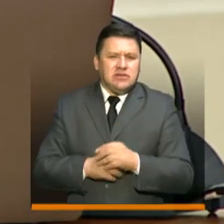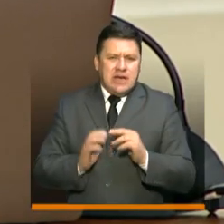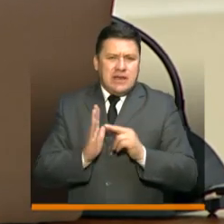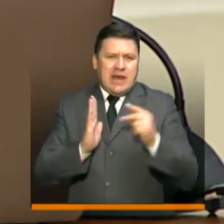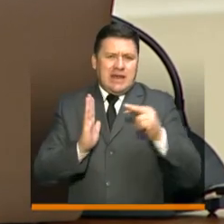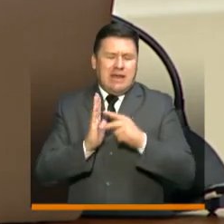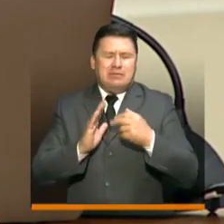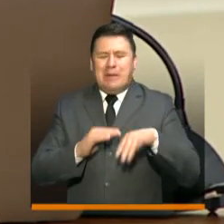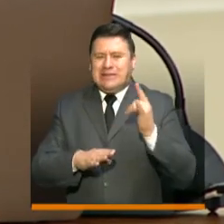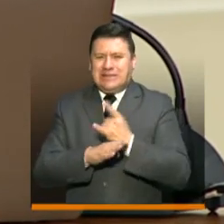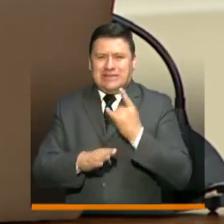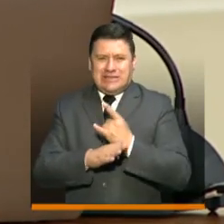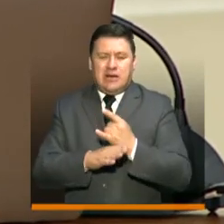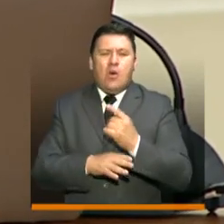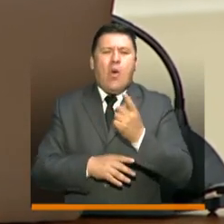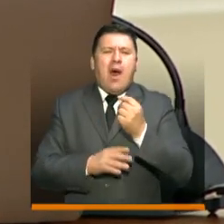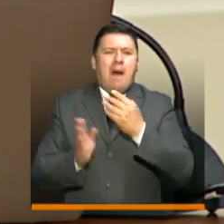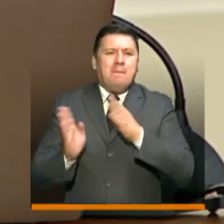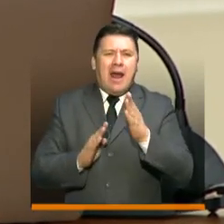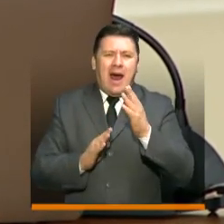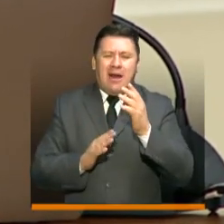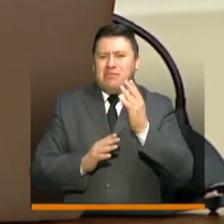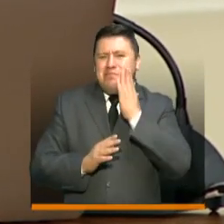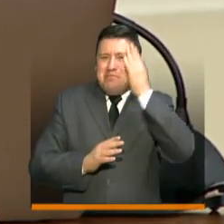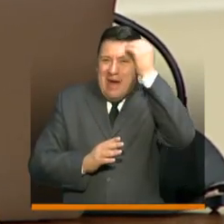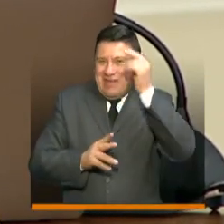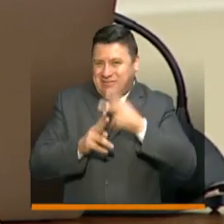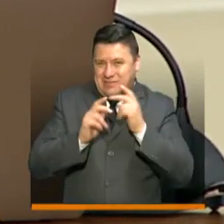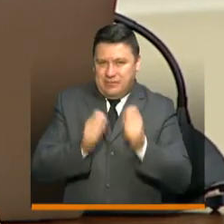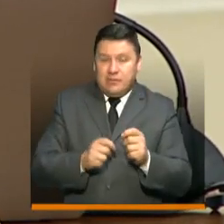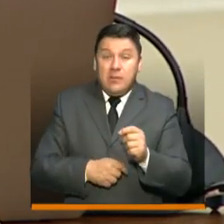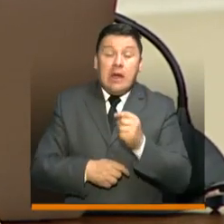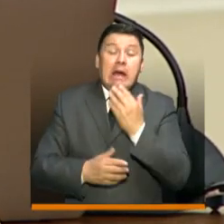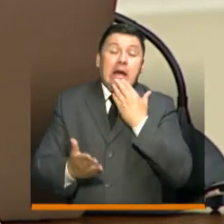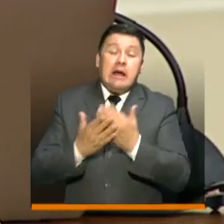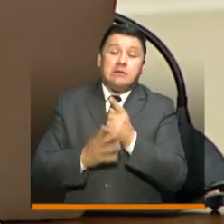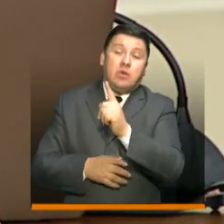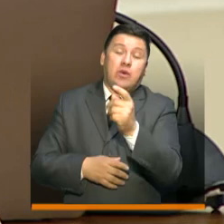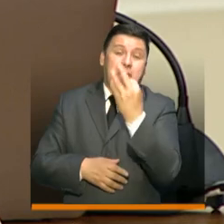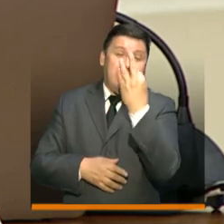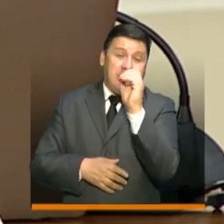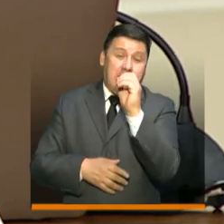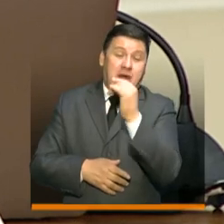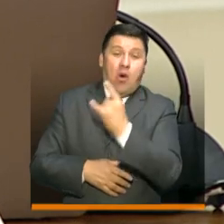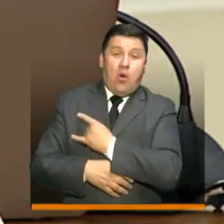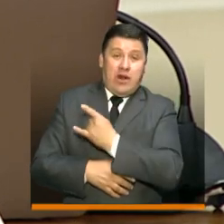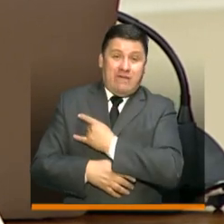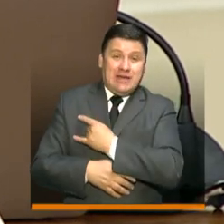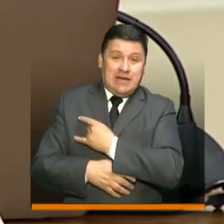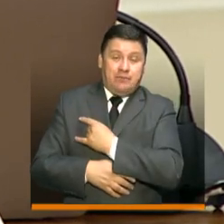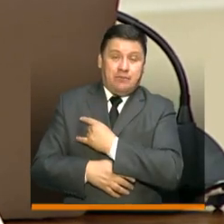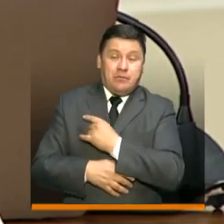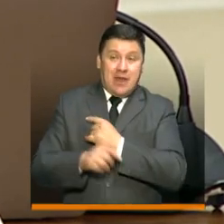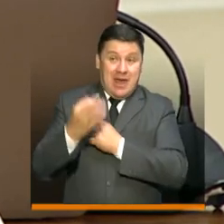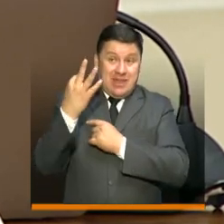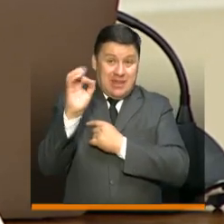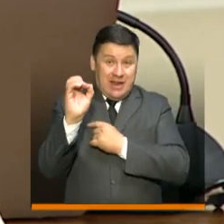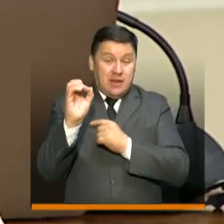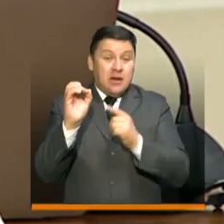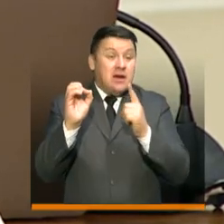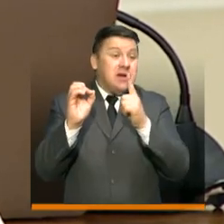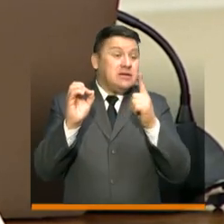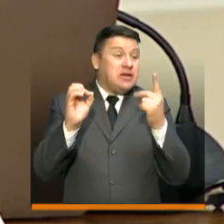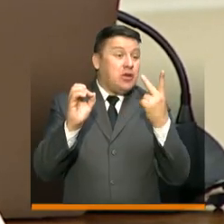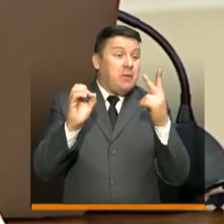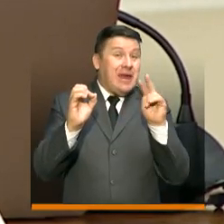tecnología obviamente y es plan padrino. Aquí agradezco muchísimo a 30 universidades que hoy vienen acompañando a más de 90, son 126